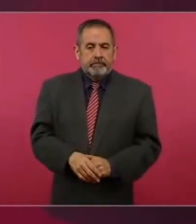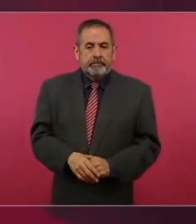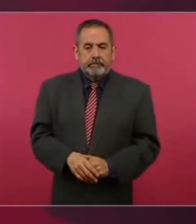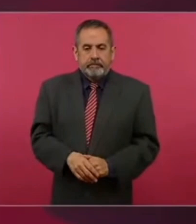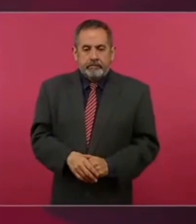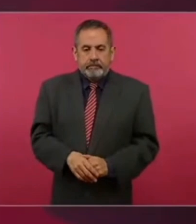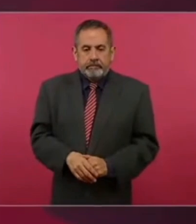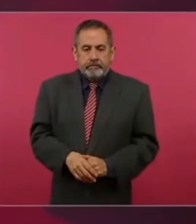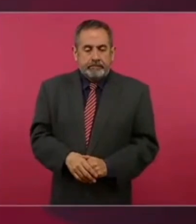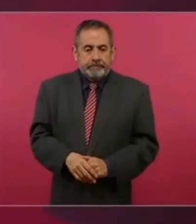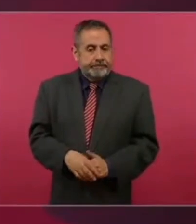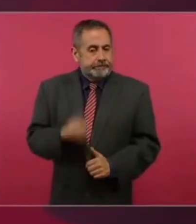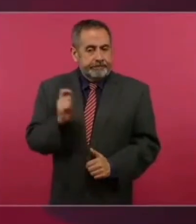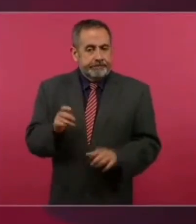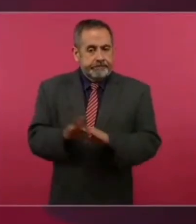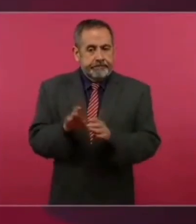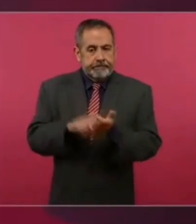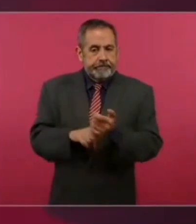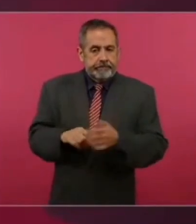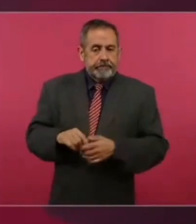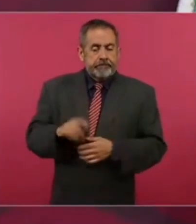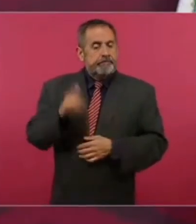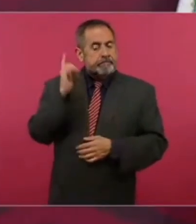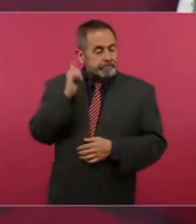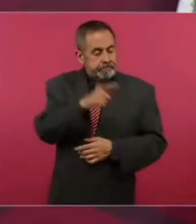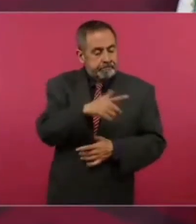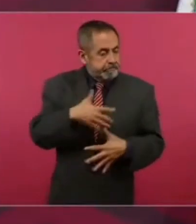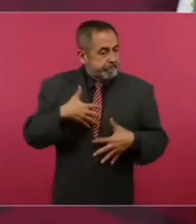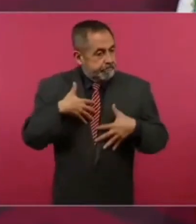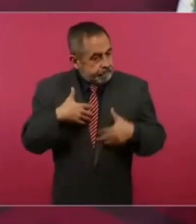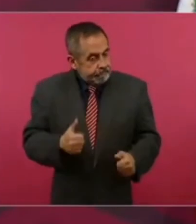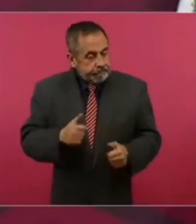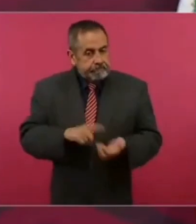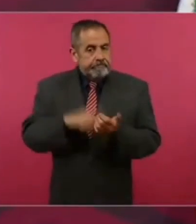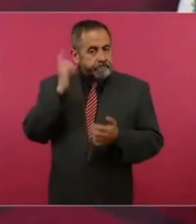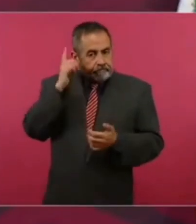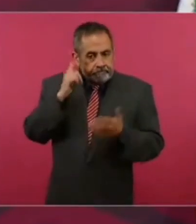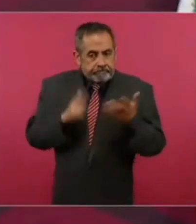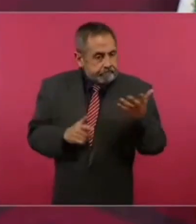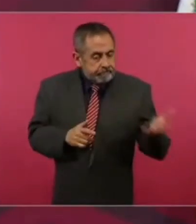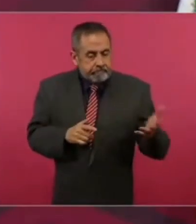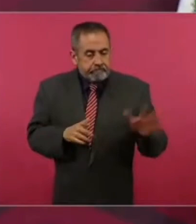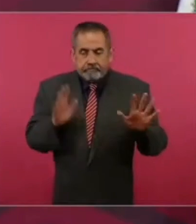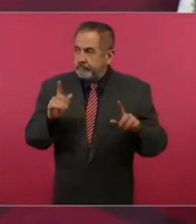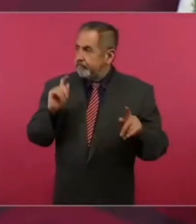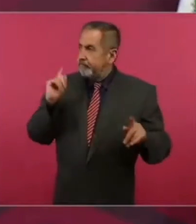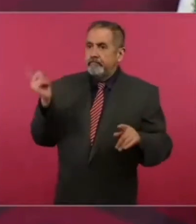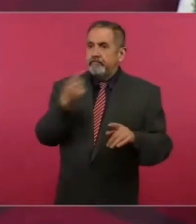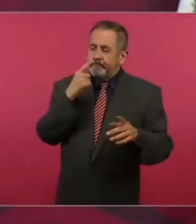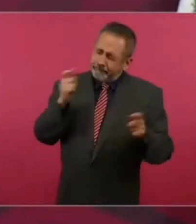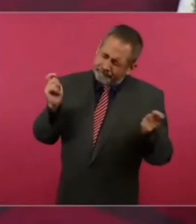Nada más que ojalá y comprendan de que hubo un cambio